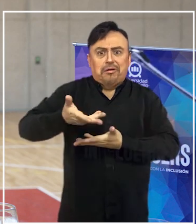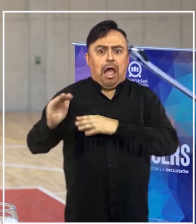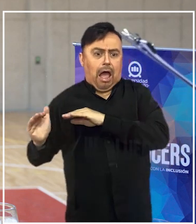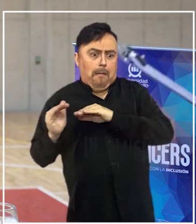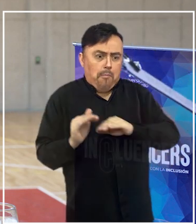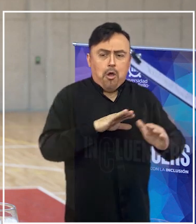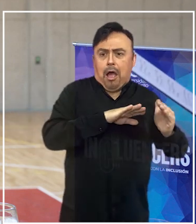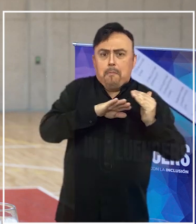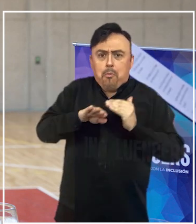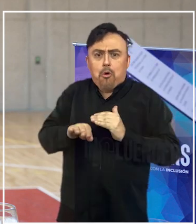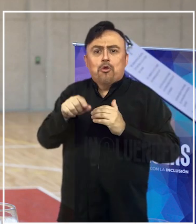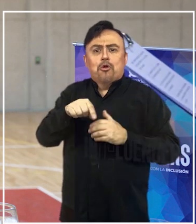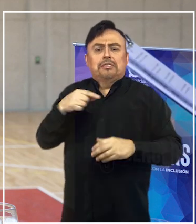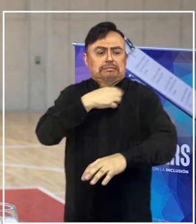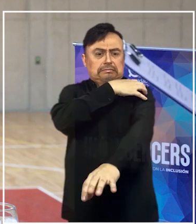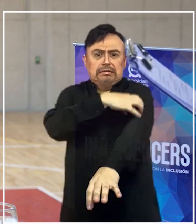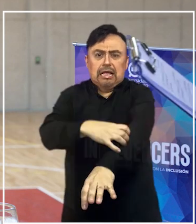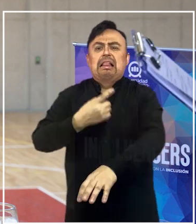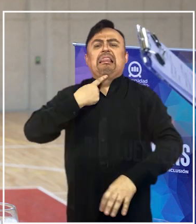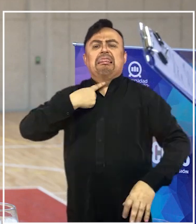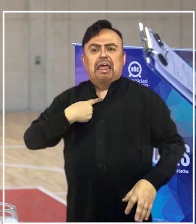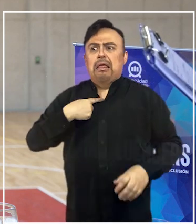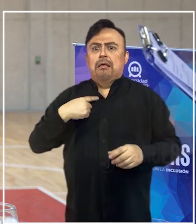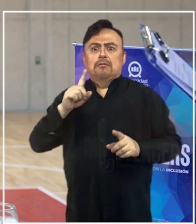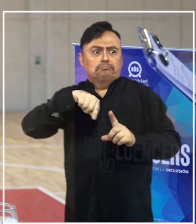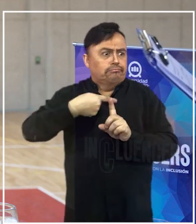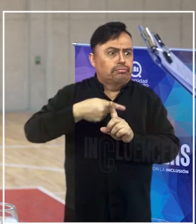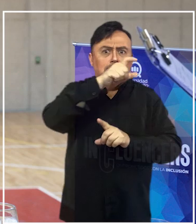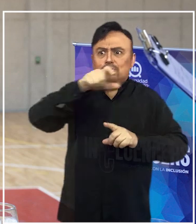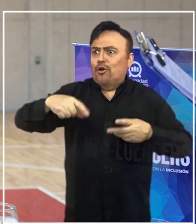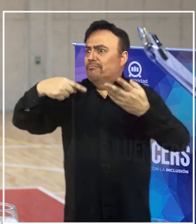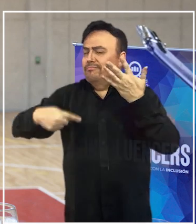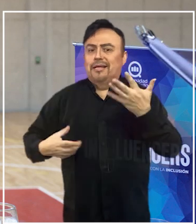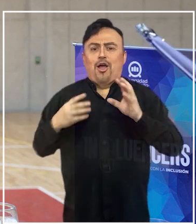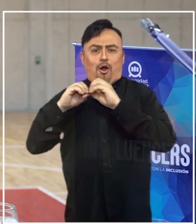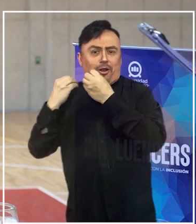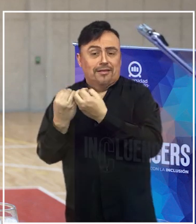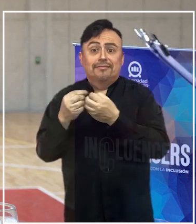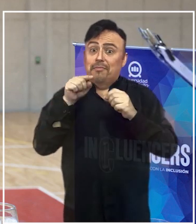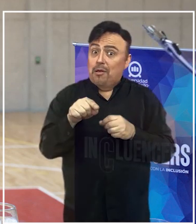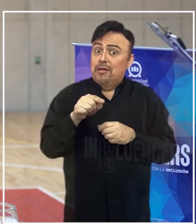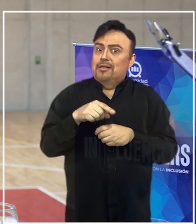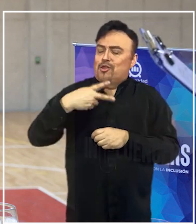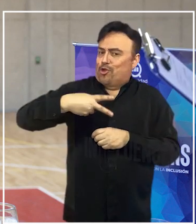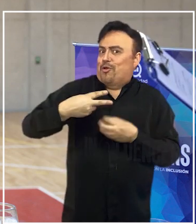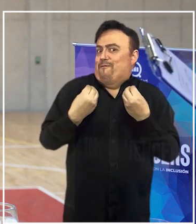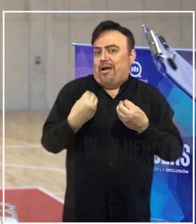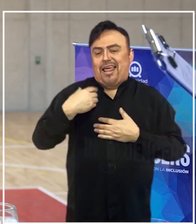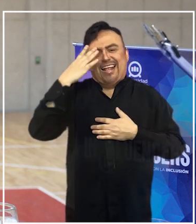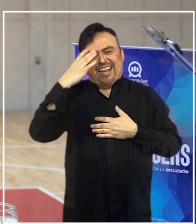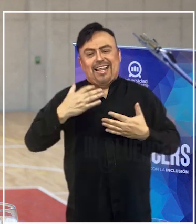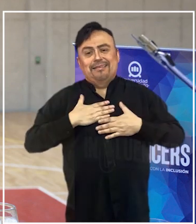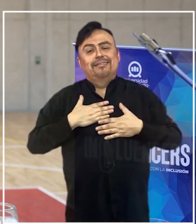interés de las regiones, de más actores, de otro tipo de organizaciones. Y yo creo que esa es una muy buena noticia y que también